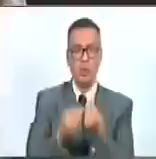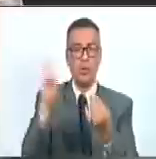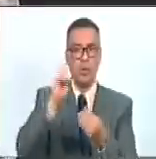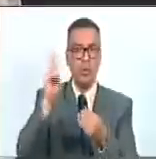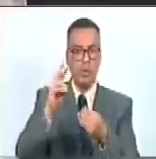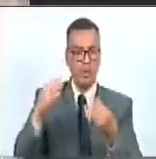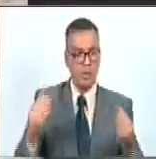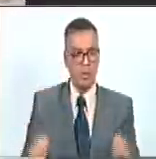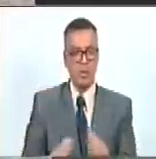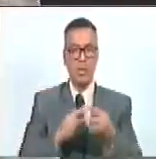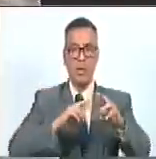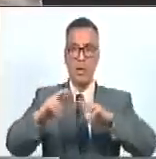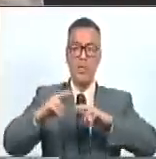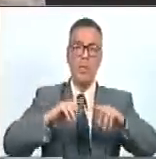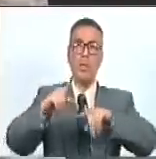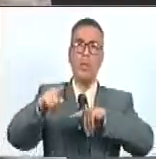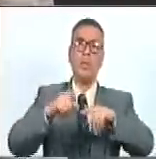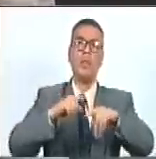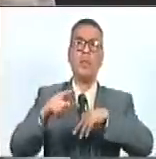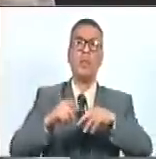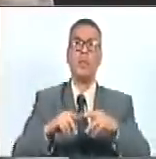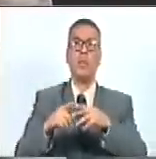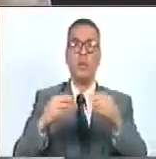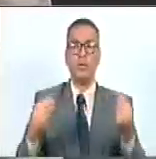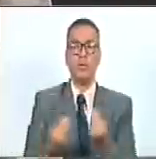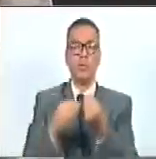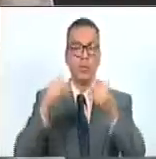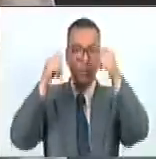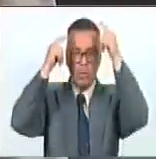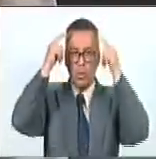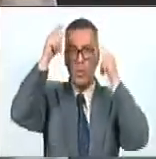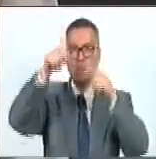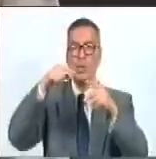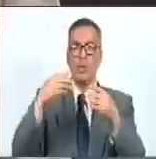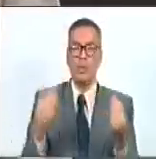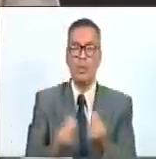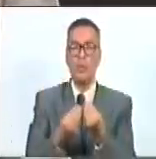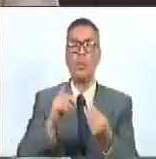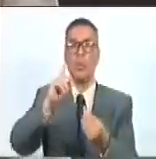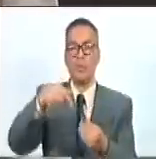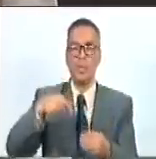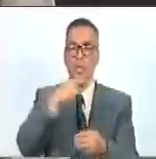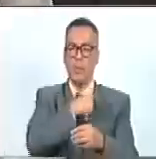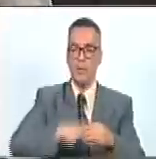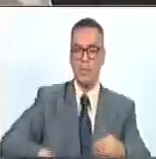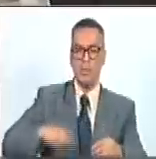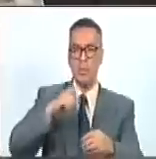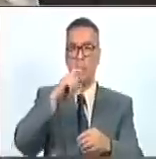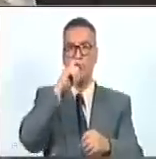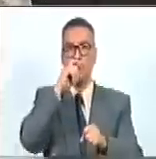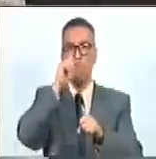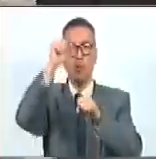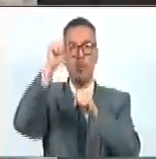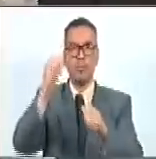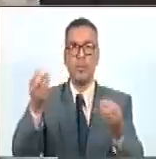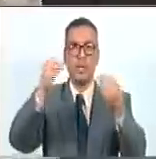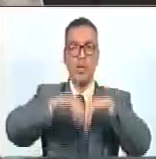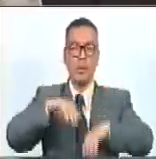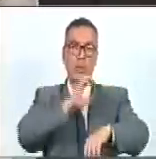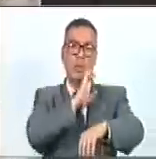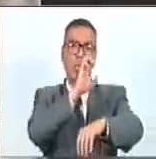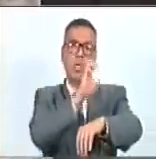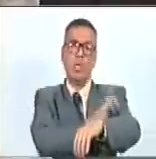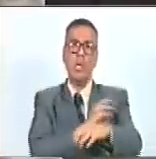reimpulsadas tanto por el comandante eterno Hugo Rafael Chávez Frías como por el presidente Nicolás Maduro Moros en acuerdos energéticos,